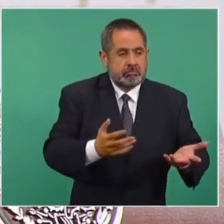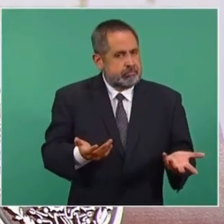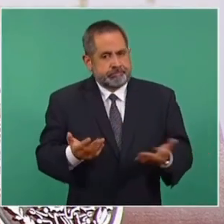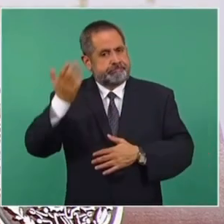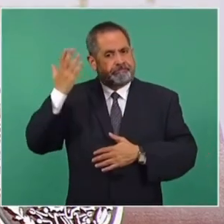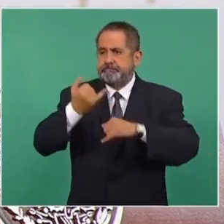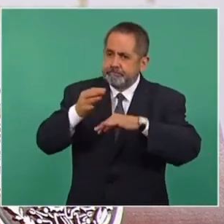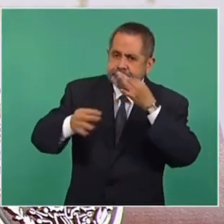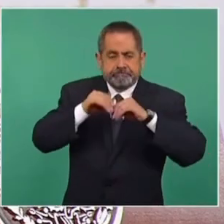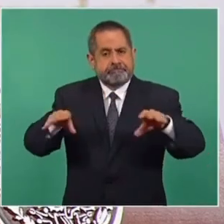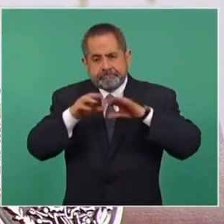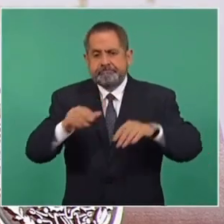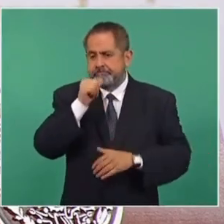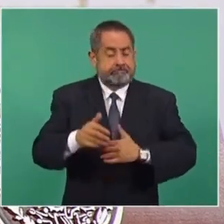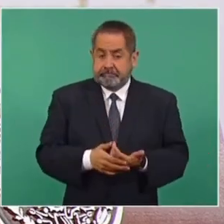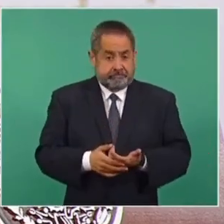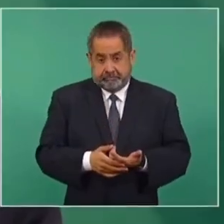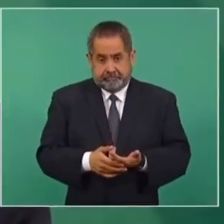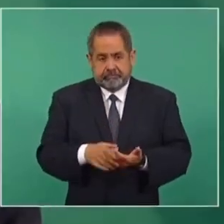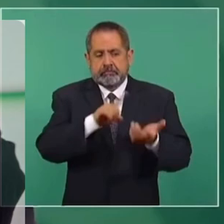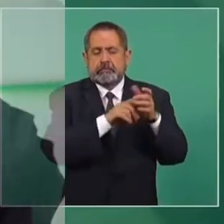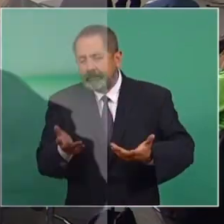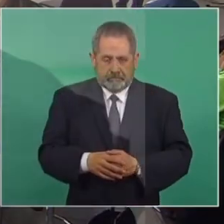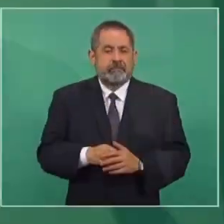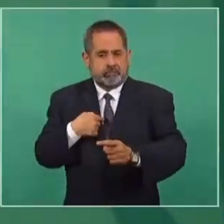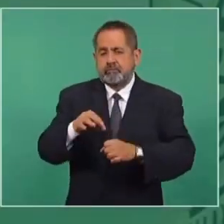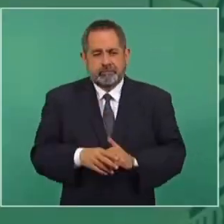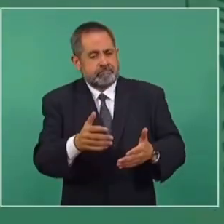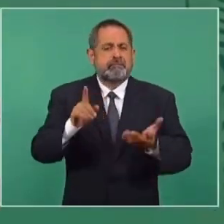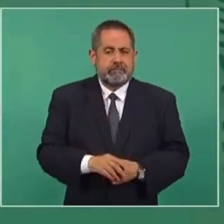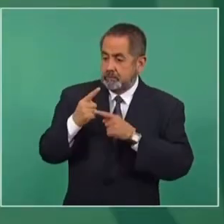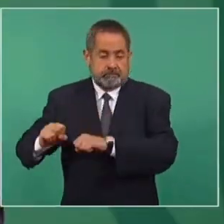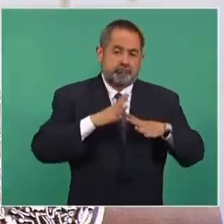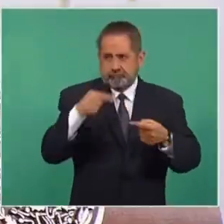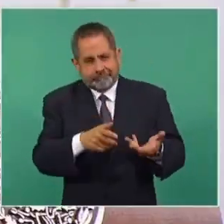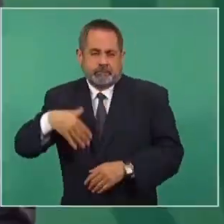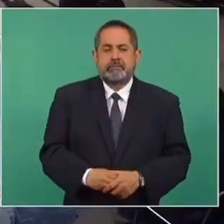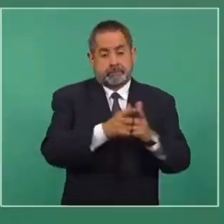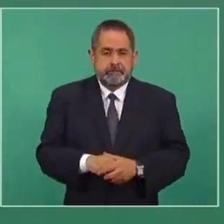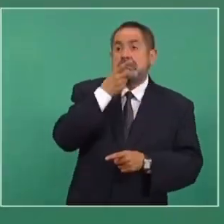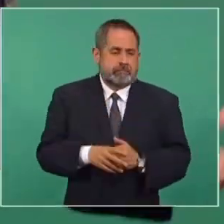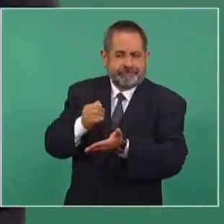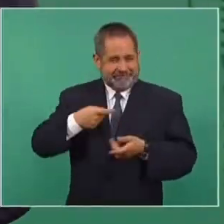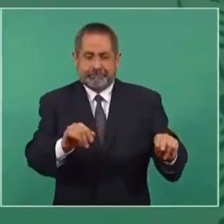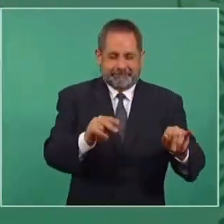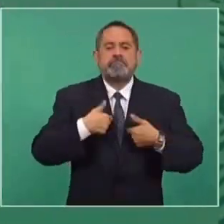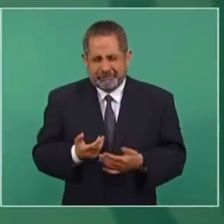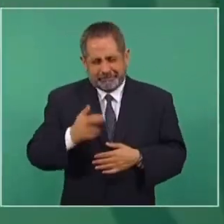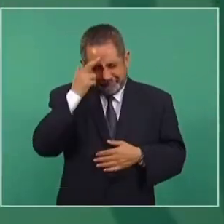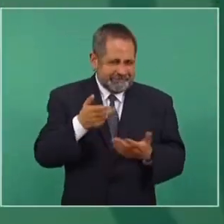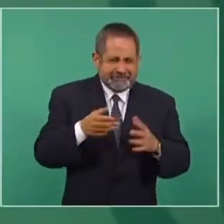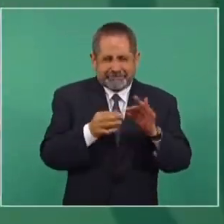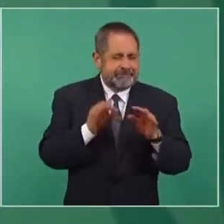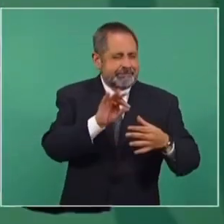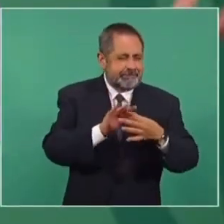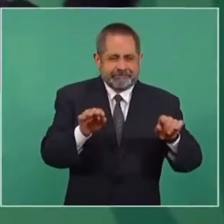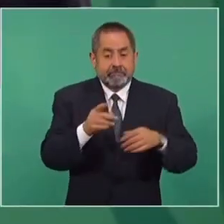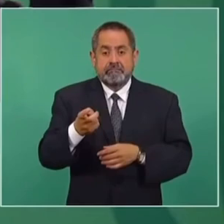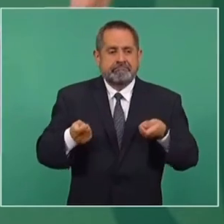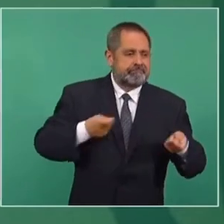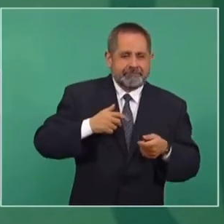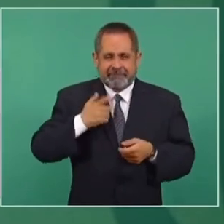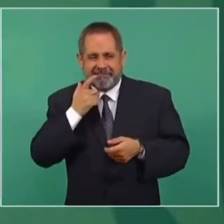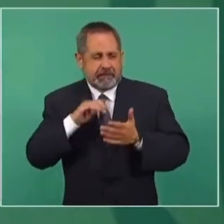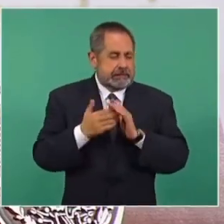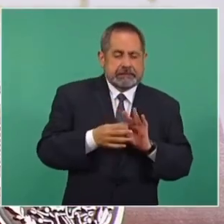no había información y lo que hubo fue un arreglo cúpular. Les voy a adorar la píldora de un rato. Entonces, así la